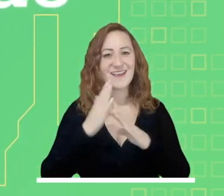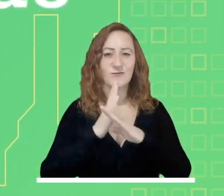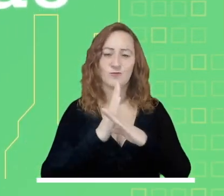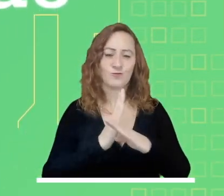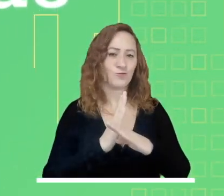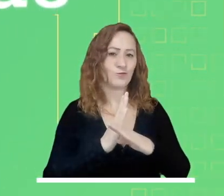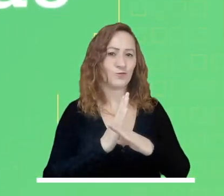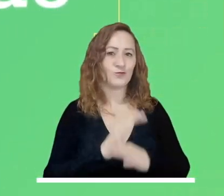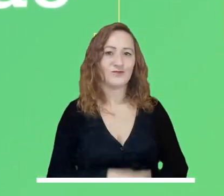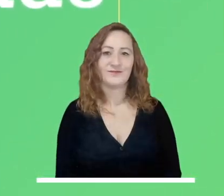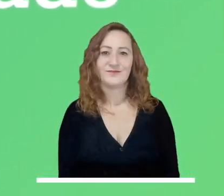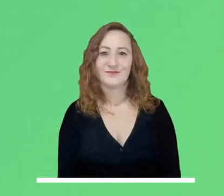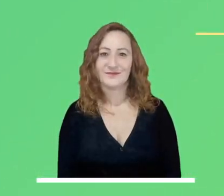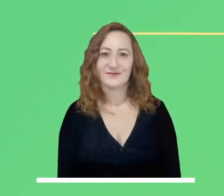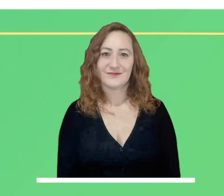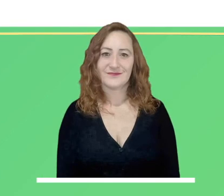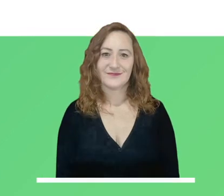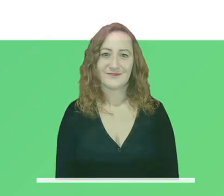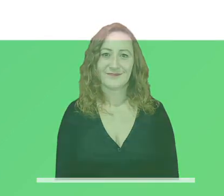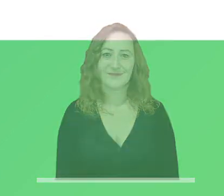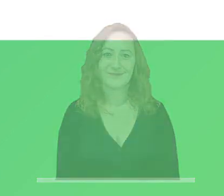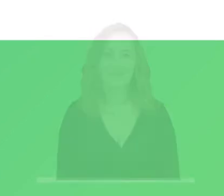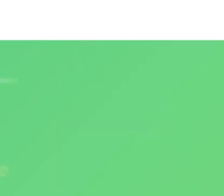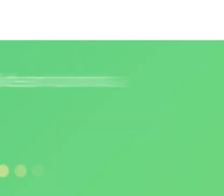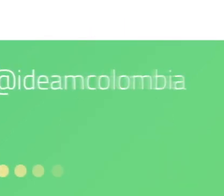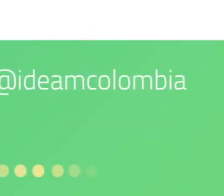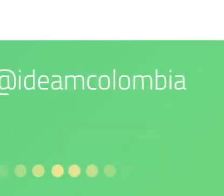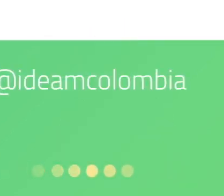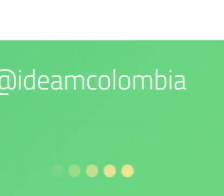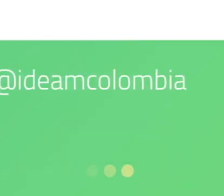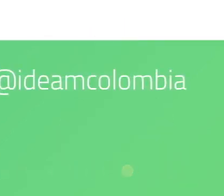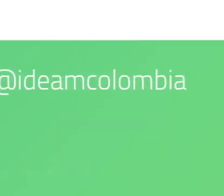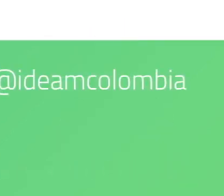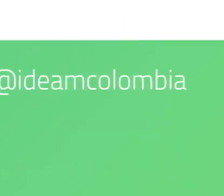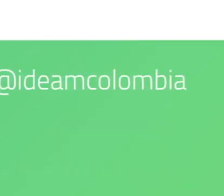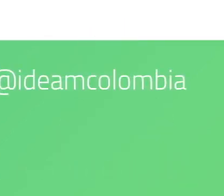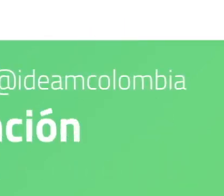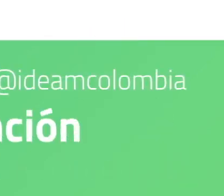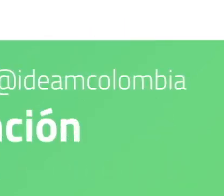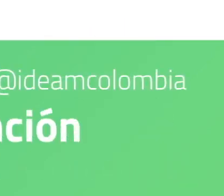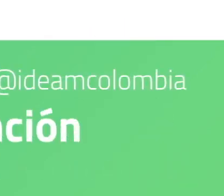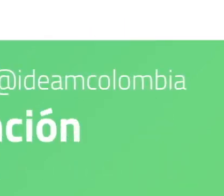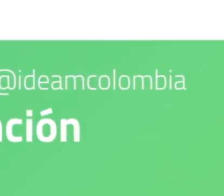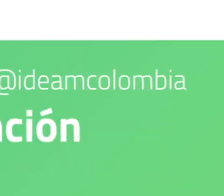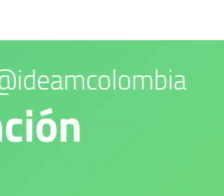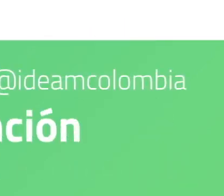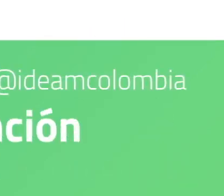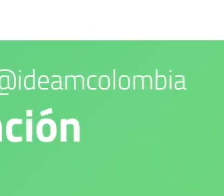redes sociales. Nuestro compromiso es con el medio ambiente. IDEAM es confianza y prevención.